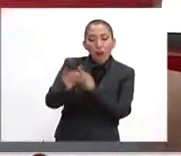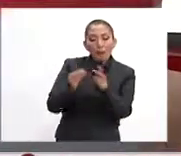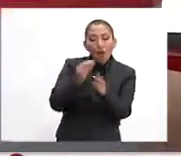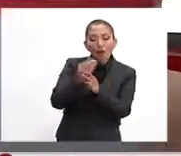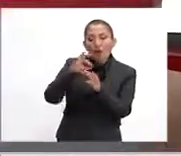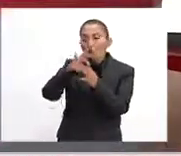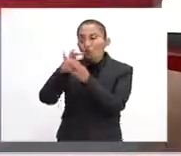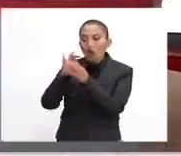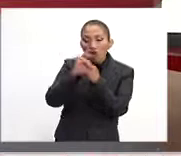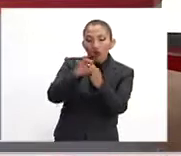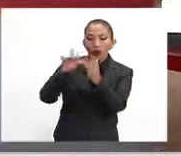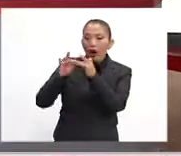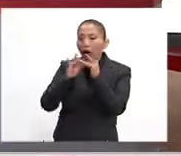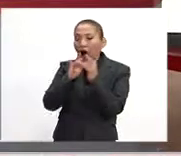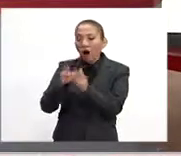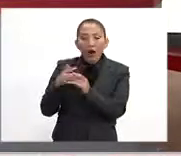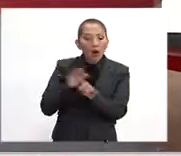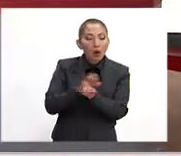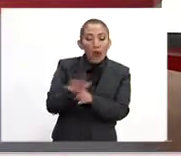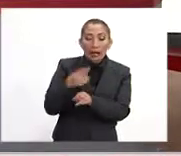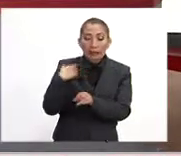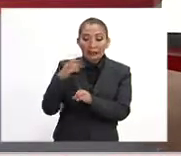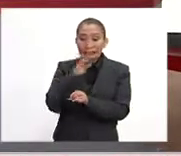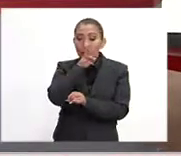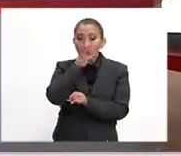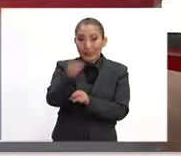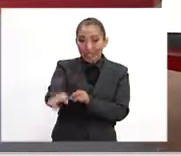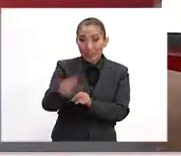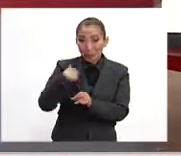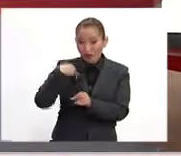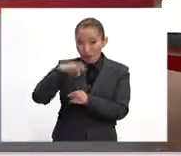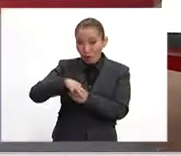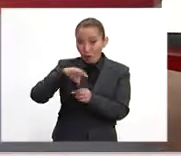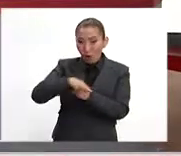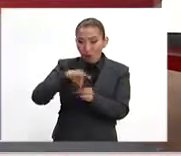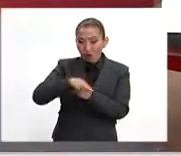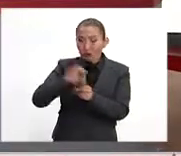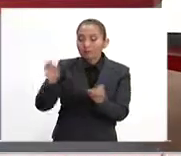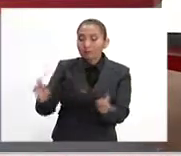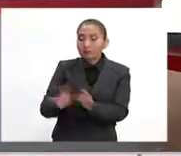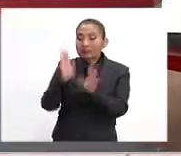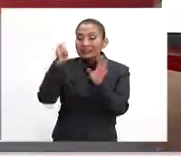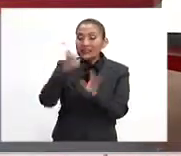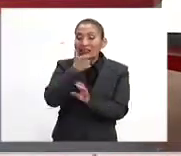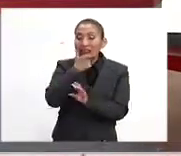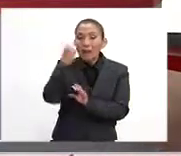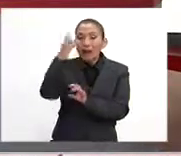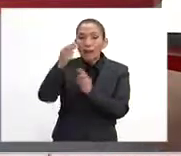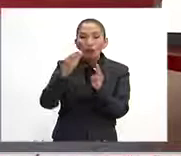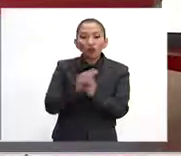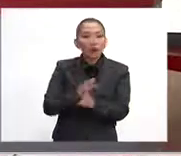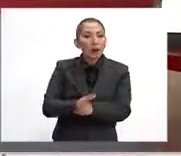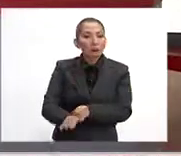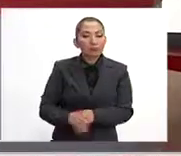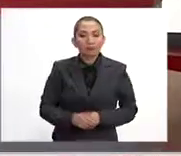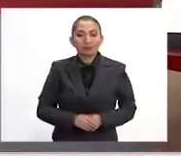globalizado, interconectado, el impacto que tengan los resultados de este proceso electoral en la Gran Bretaña para el mundo.